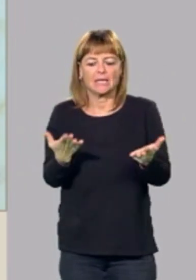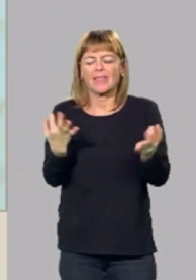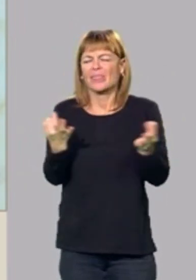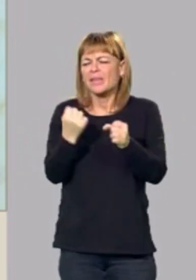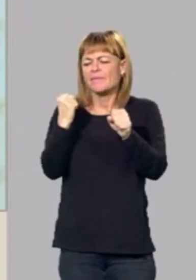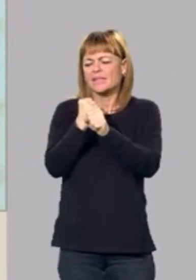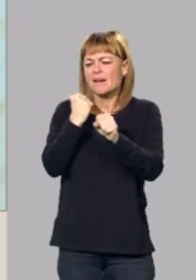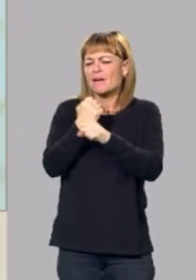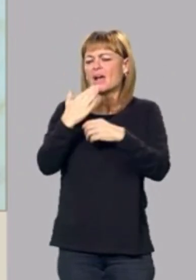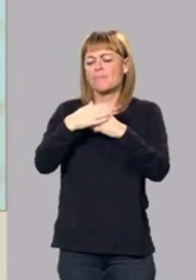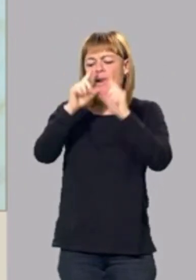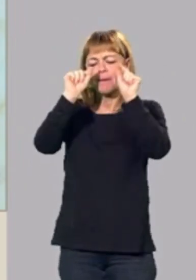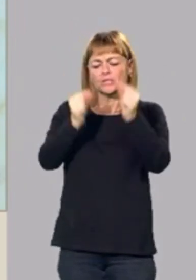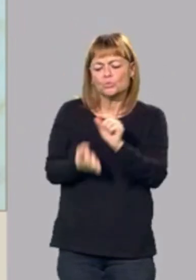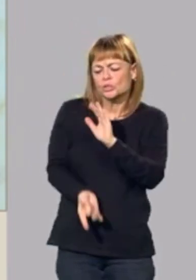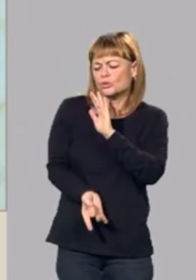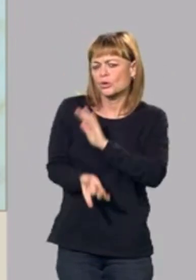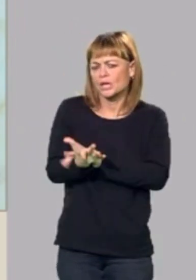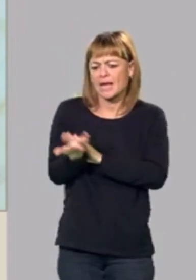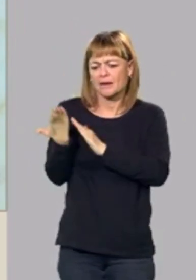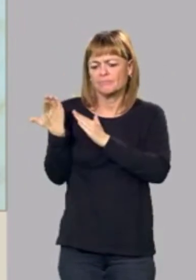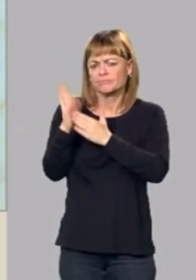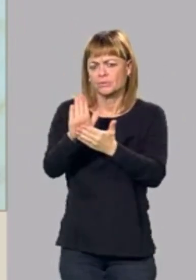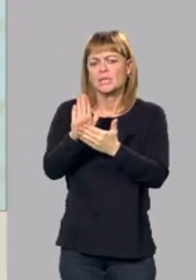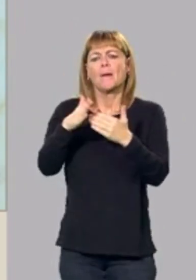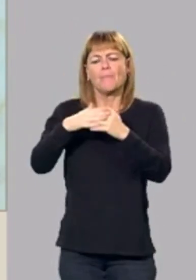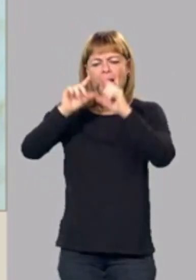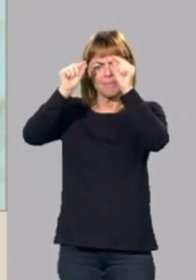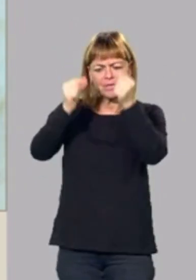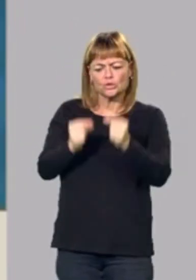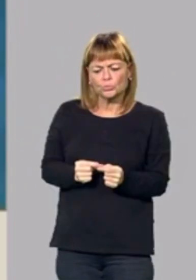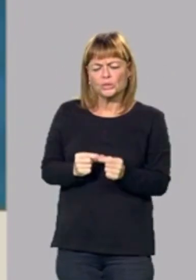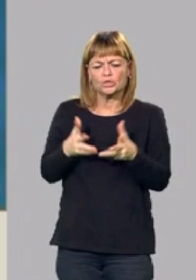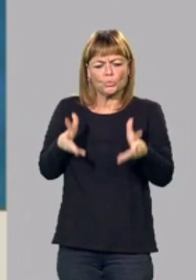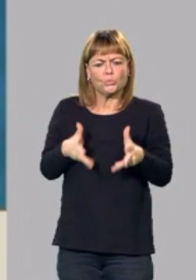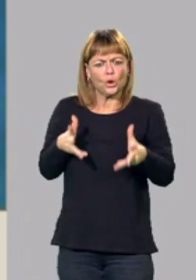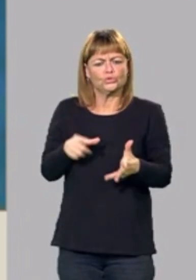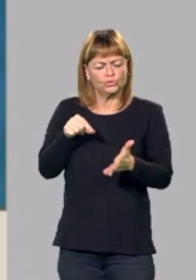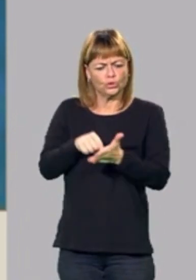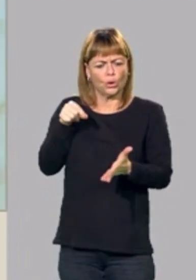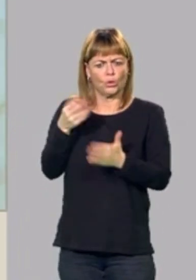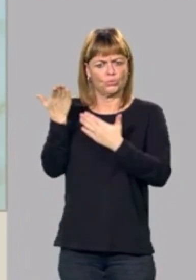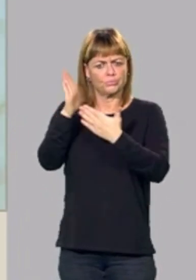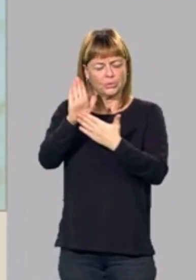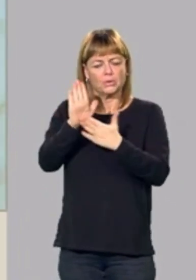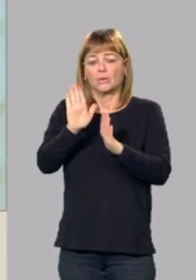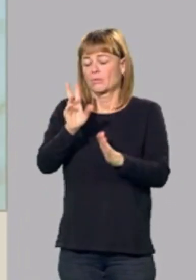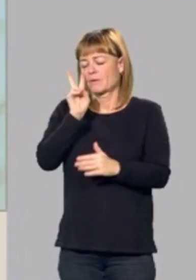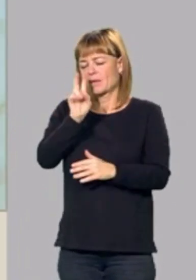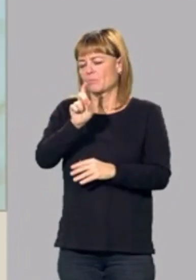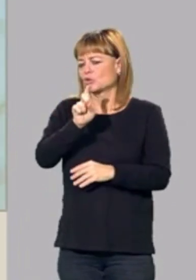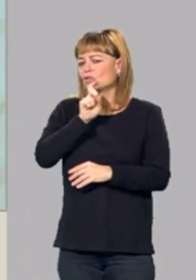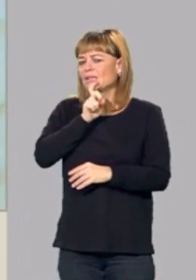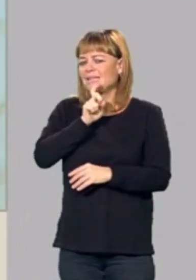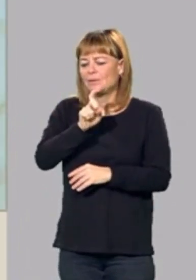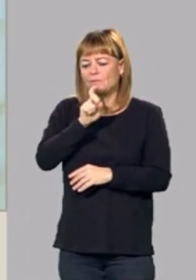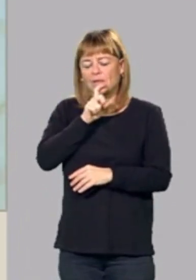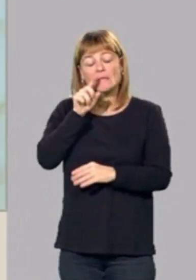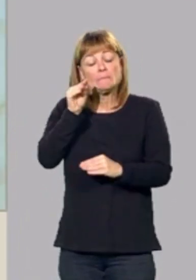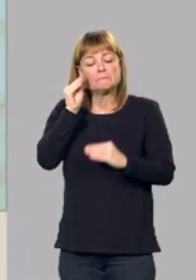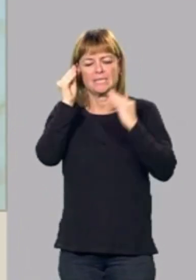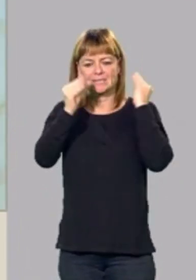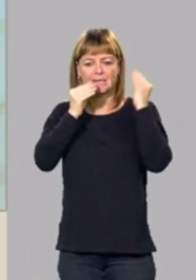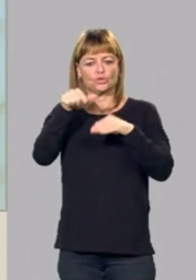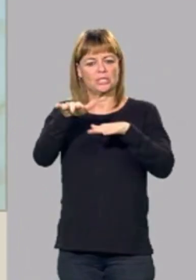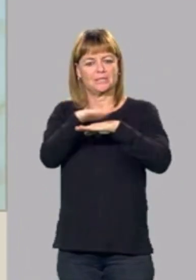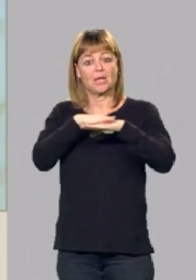presupuestos, para que los presupuestos lleguen cuanto antes, pero la verdad es que lo vemos muy complicado y creemos que este gobierno tiene